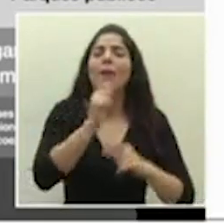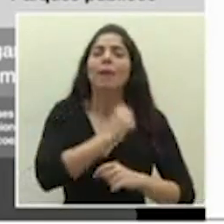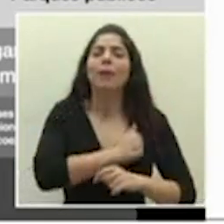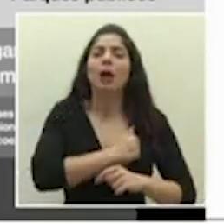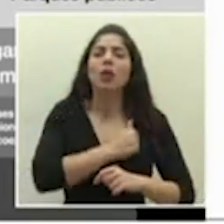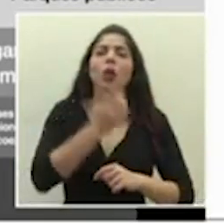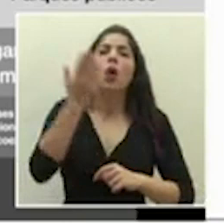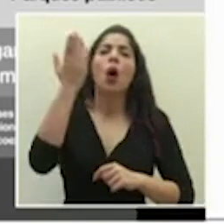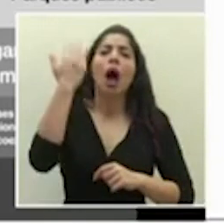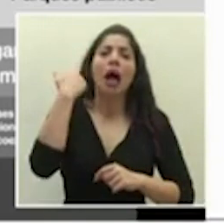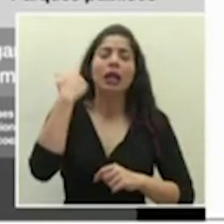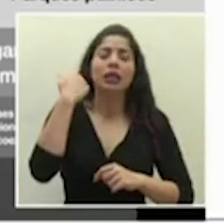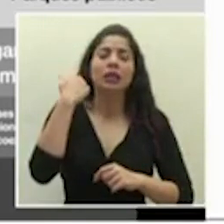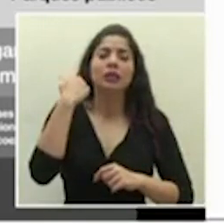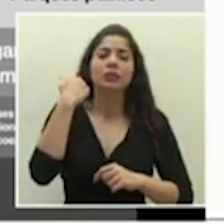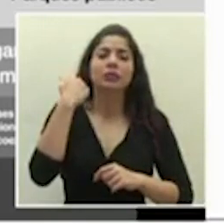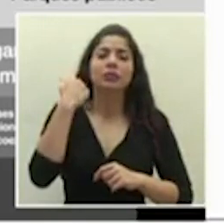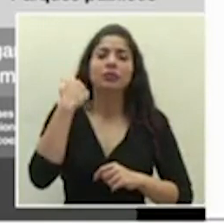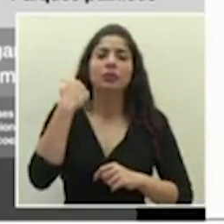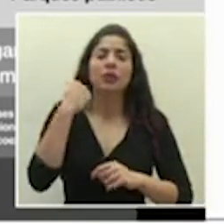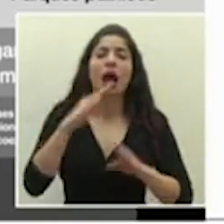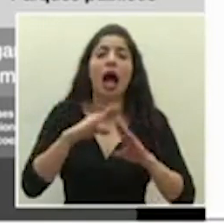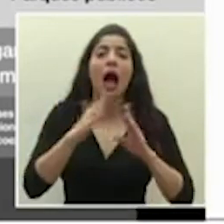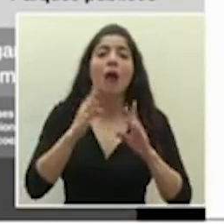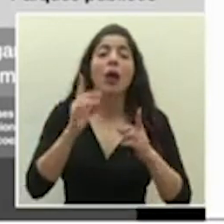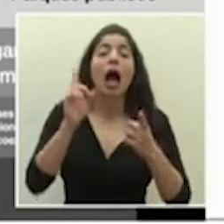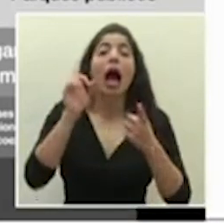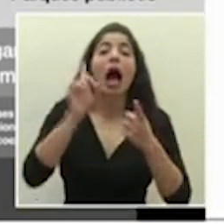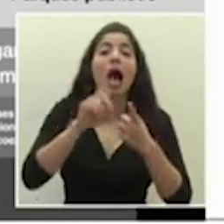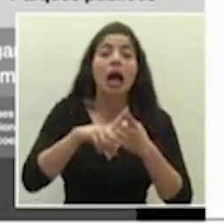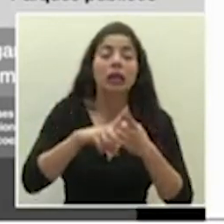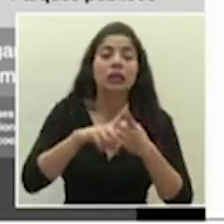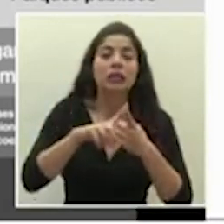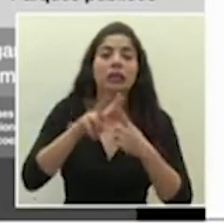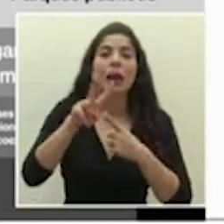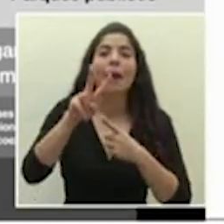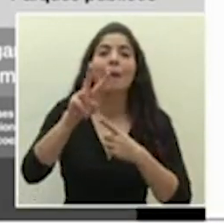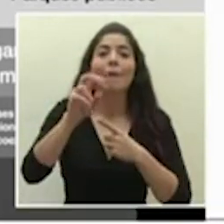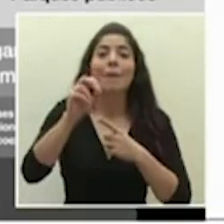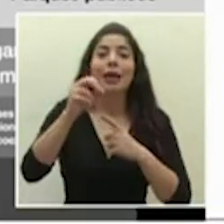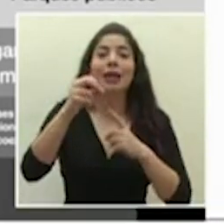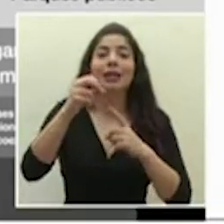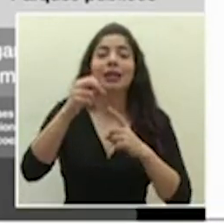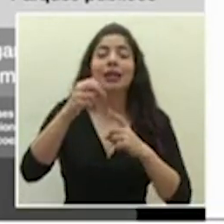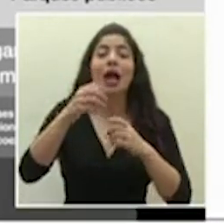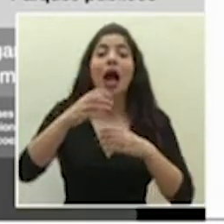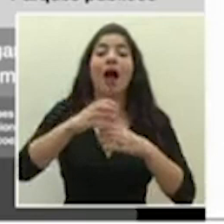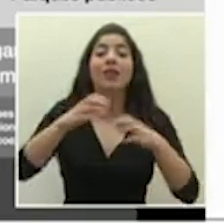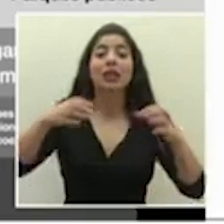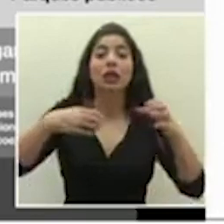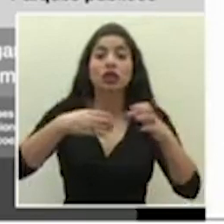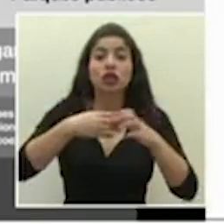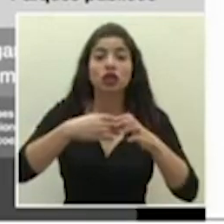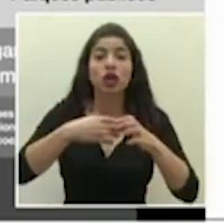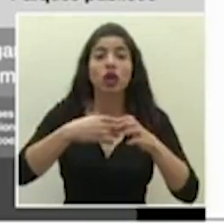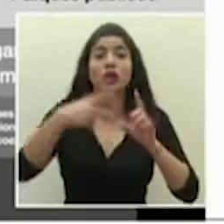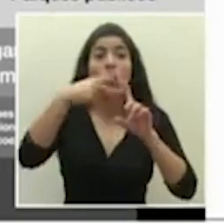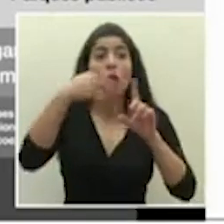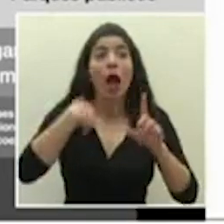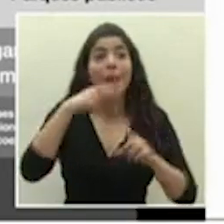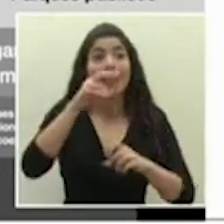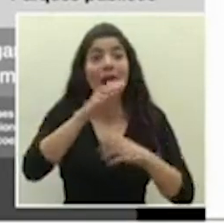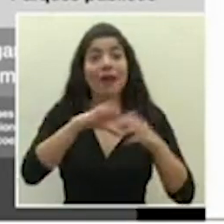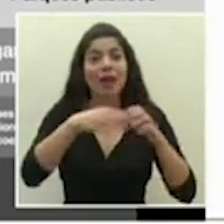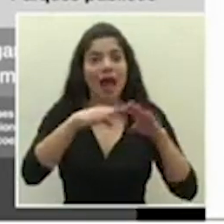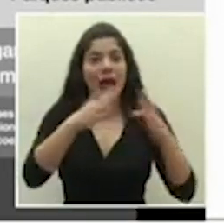que habíamos habilitado en el tracto anterior hasta 20 hoteles que tenían hasta 20 habitaciones. También